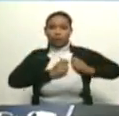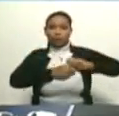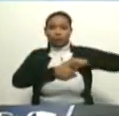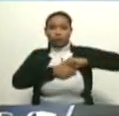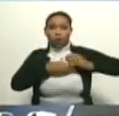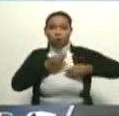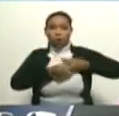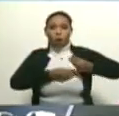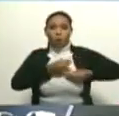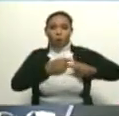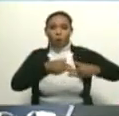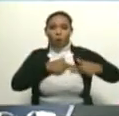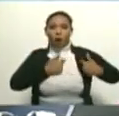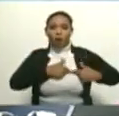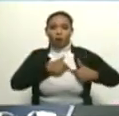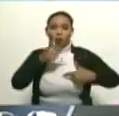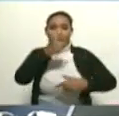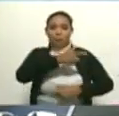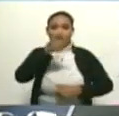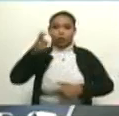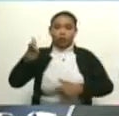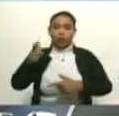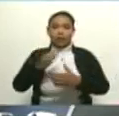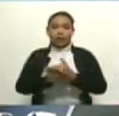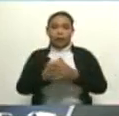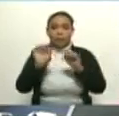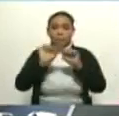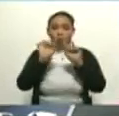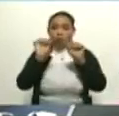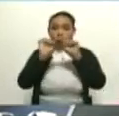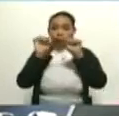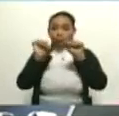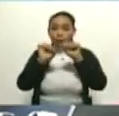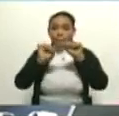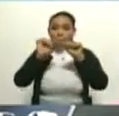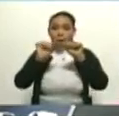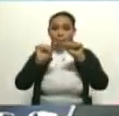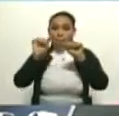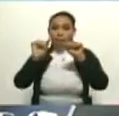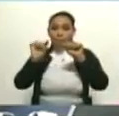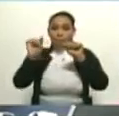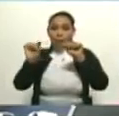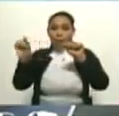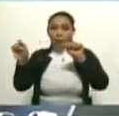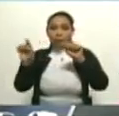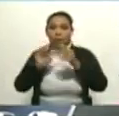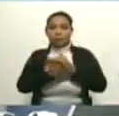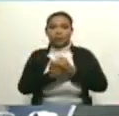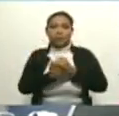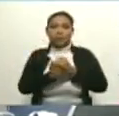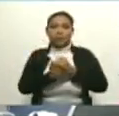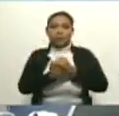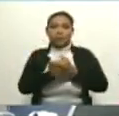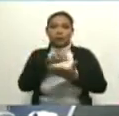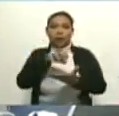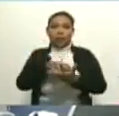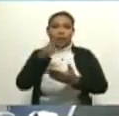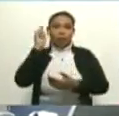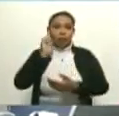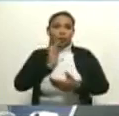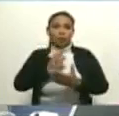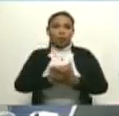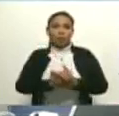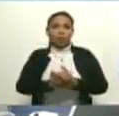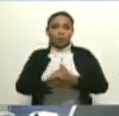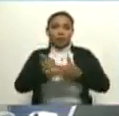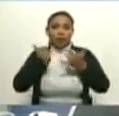cardioversores en implantes, Metronik en Minneapolis, Estados Unidos. Y